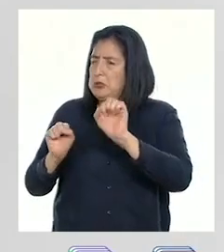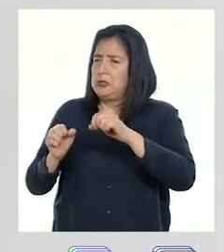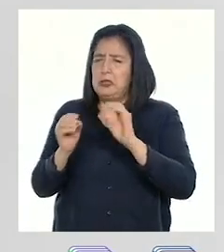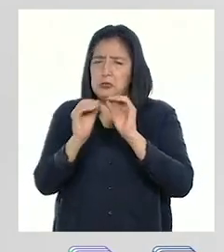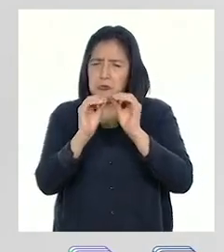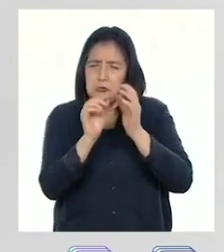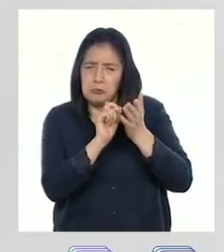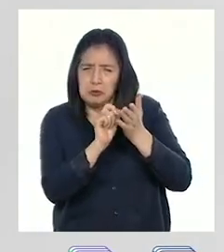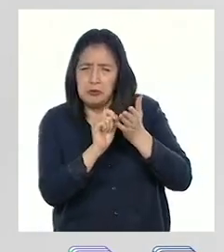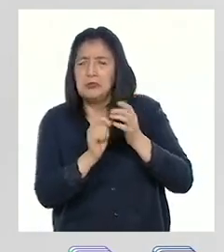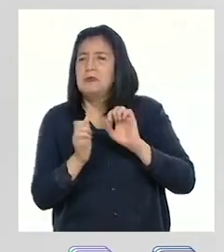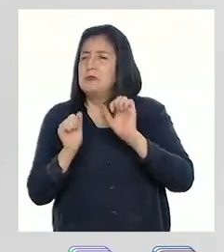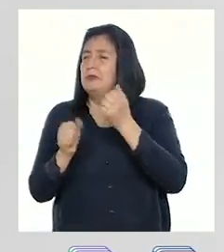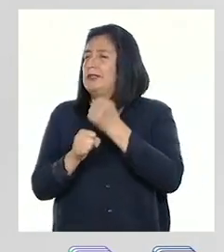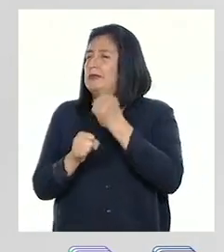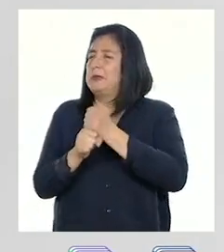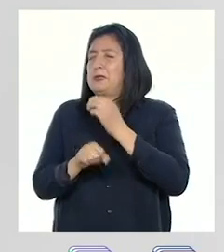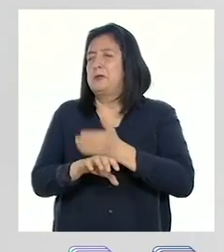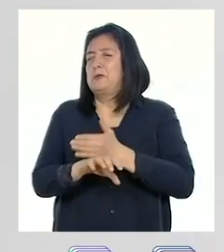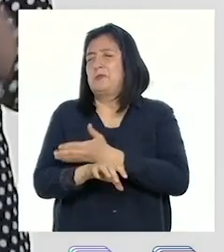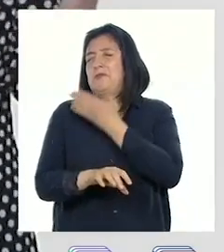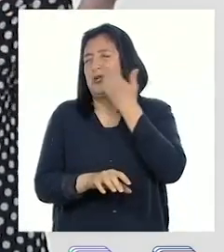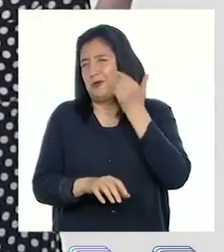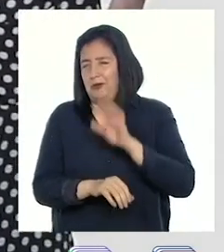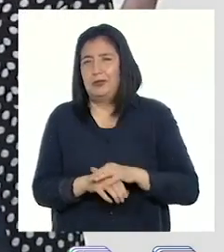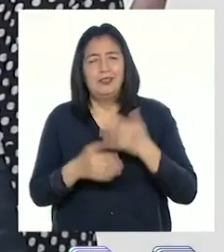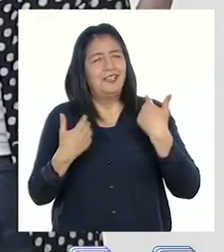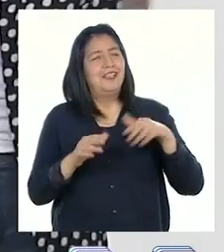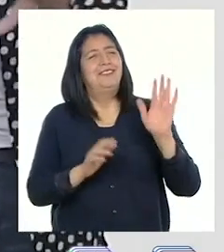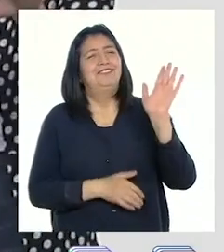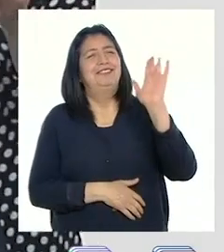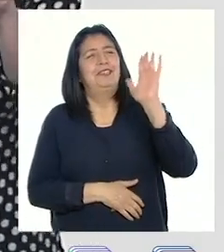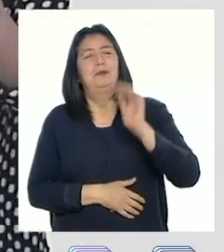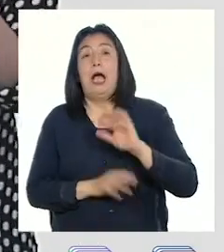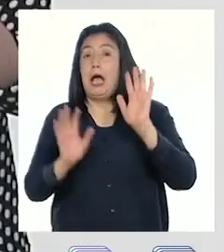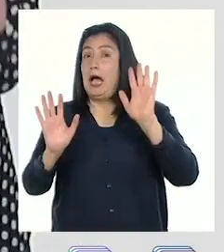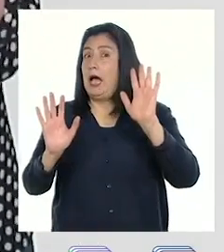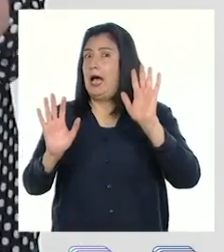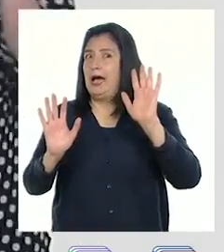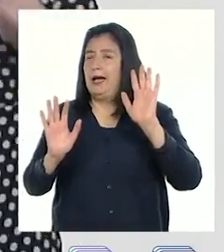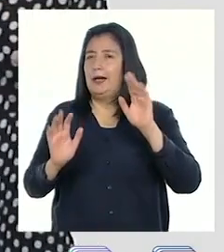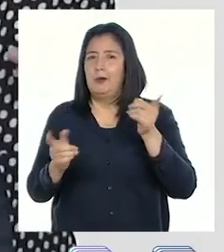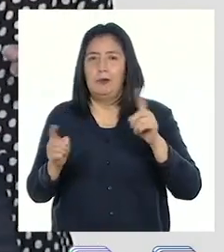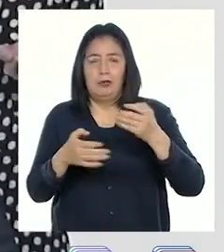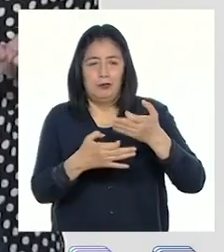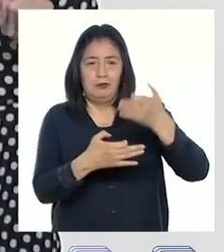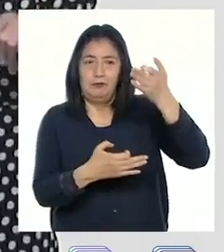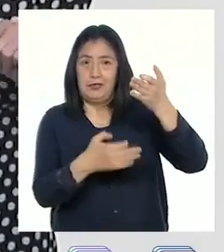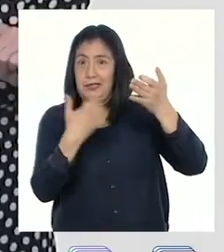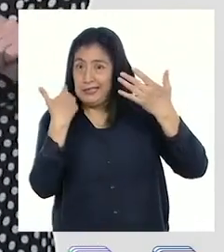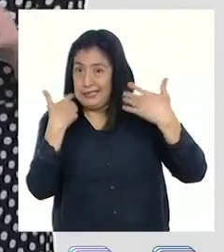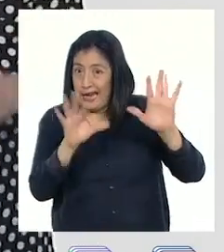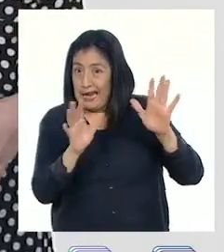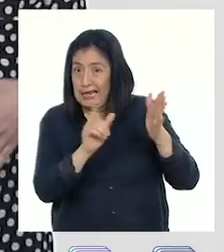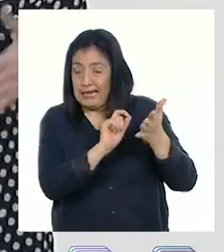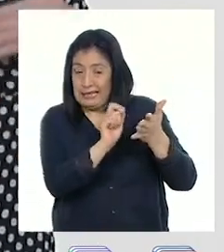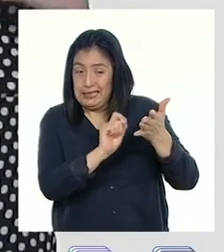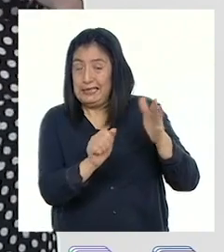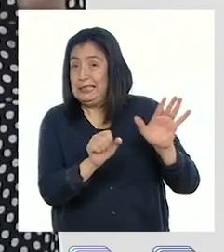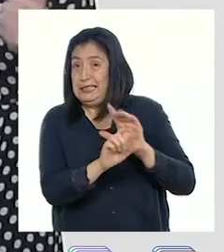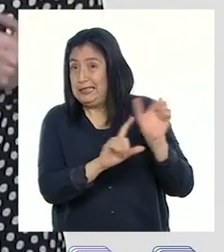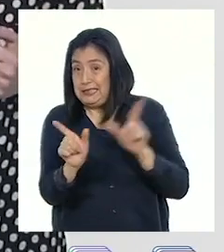ajustes y que sus trabajos sean cada vez mejores. ¡Hora de despedirnos! Pero, cuando sus fichas explicativas estén listas,